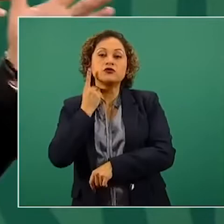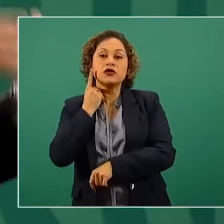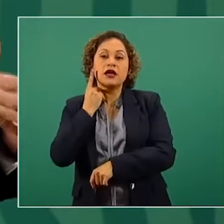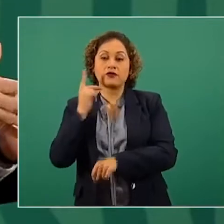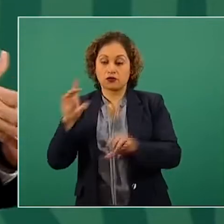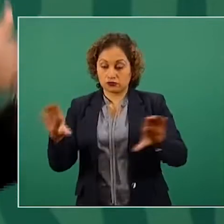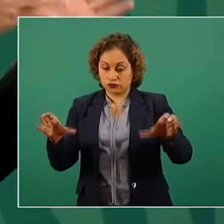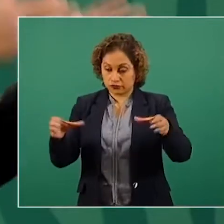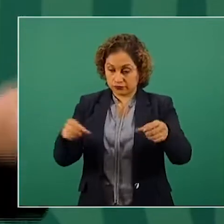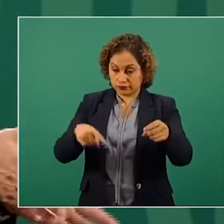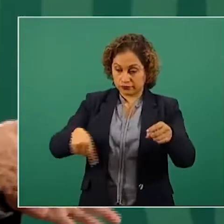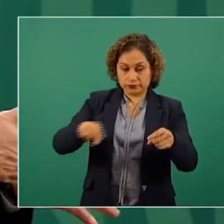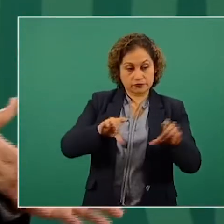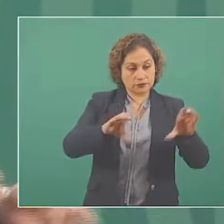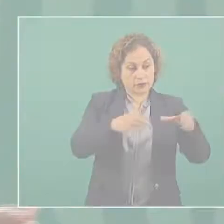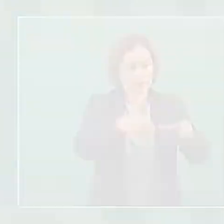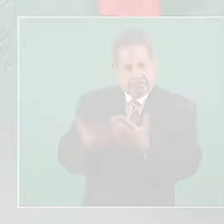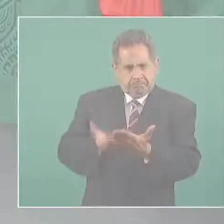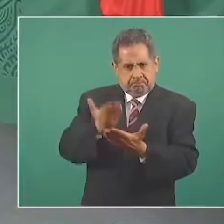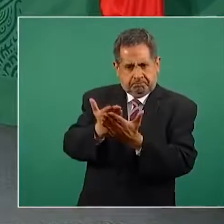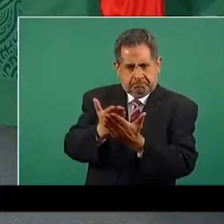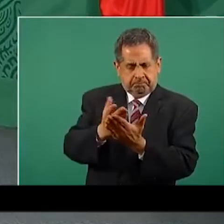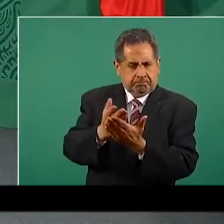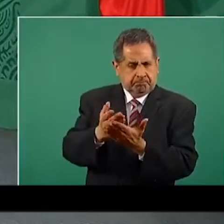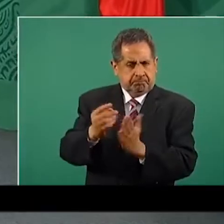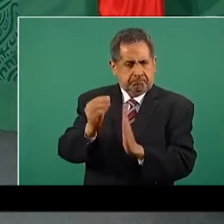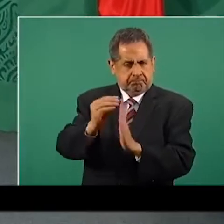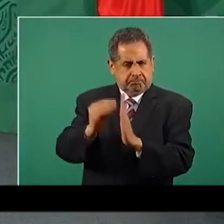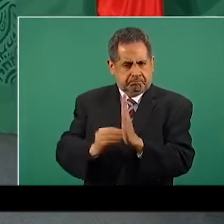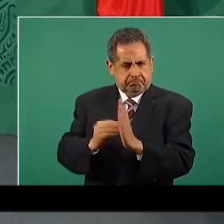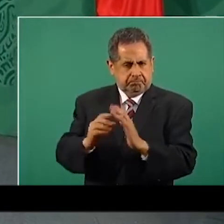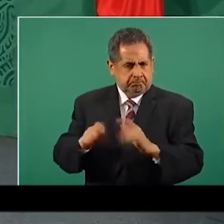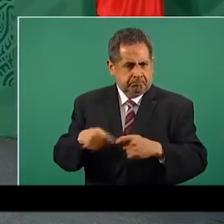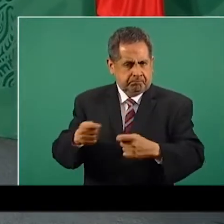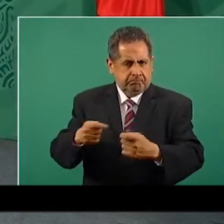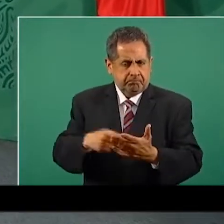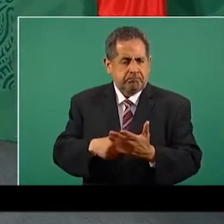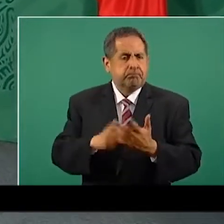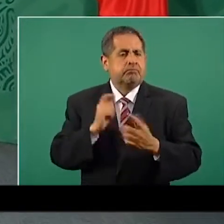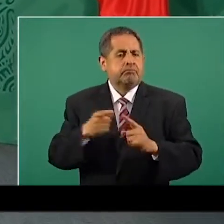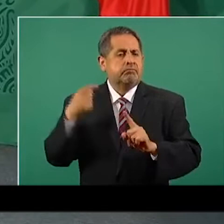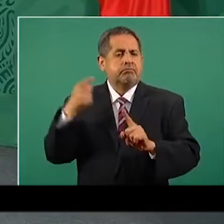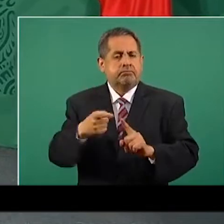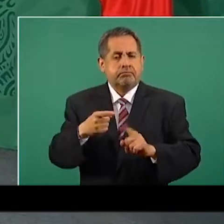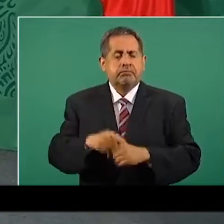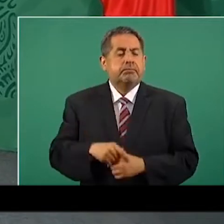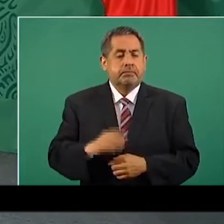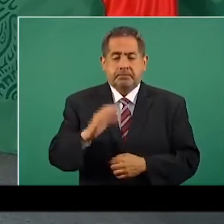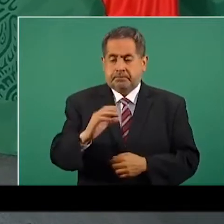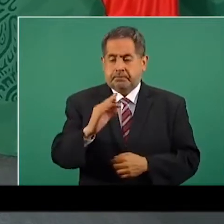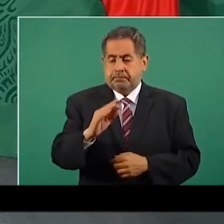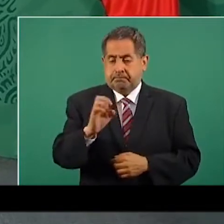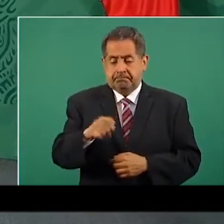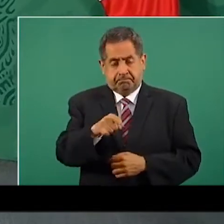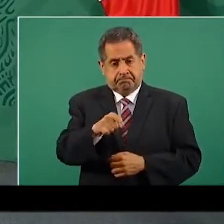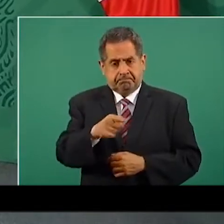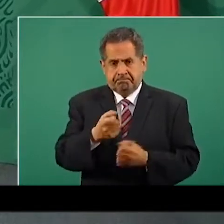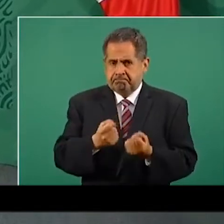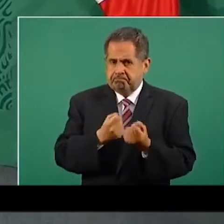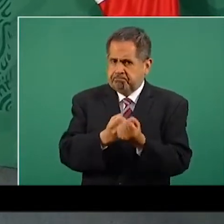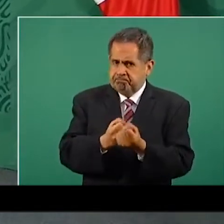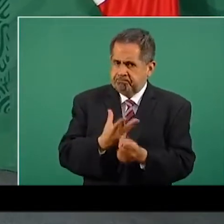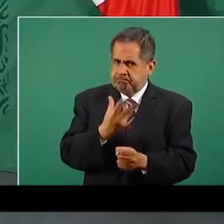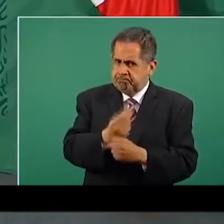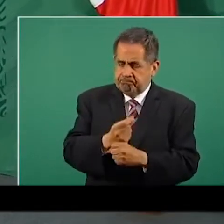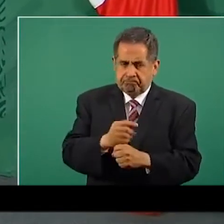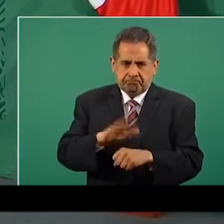los defensores del antiguo régimen. También estamos buscando fortalecer a la Comisión Federal de Electricidad, que es